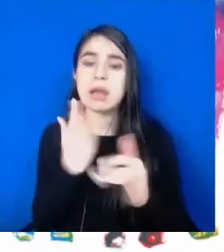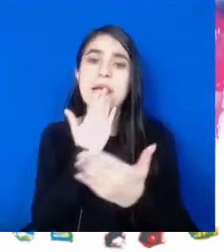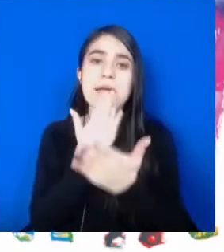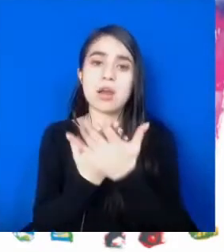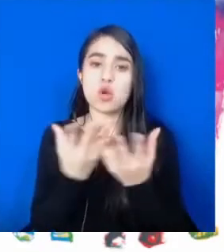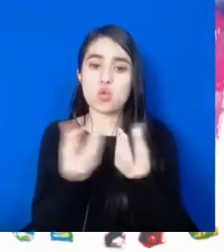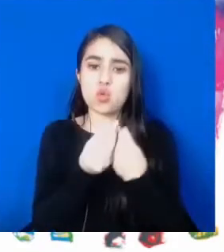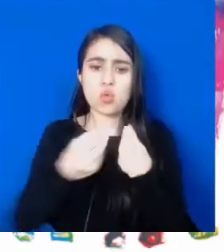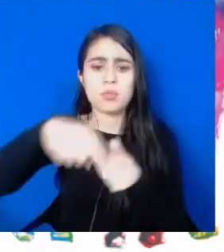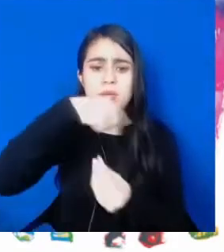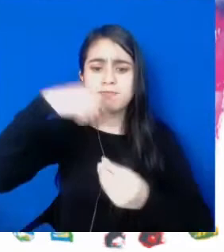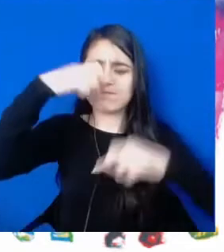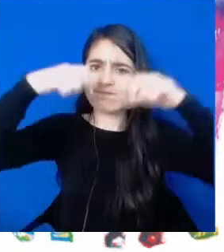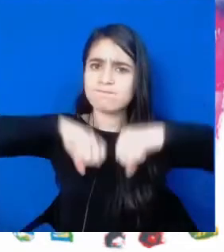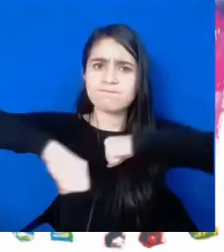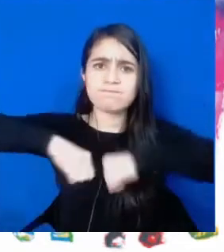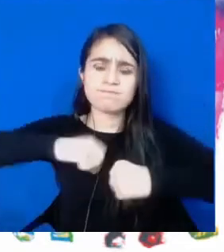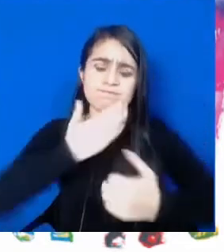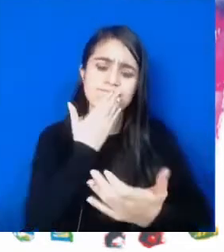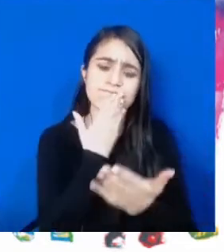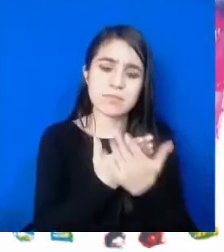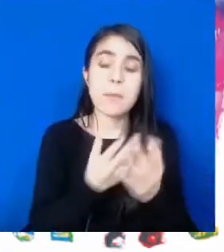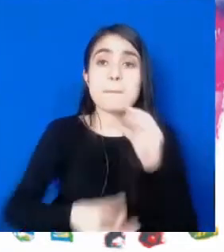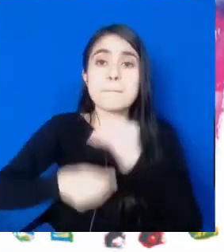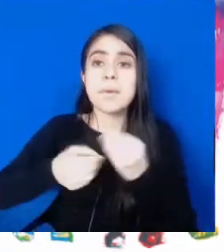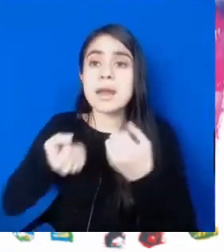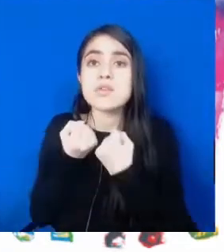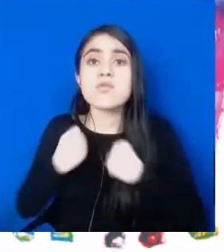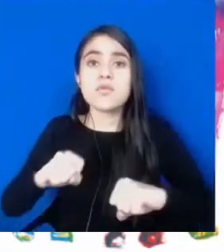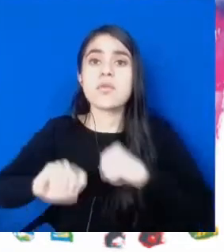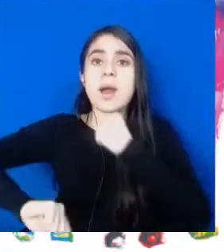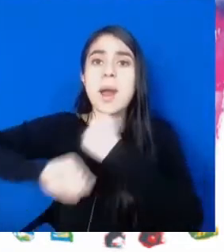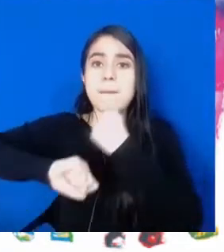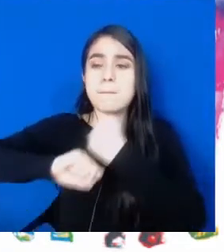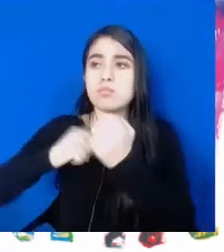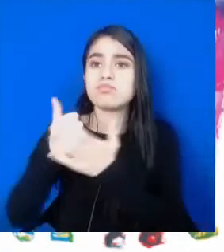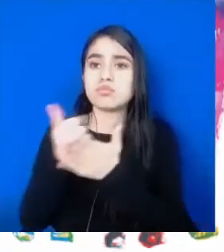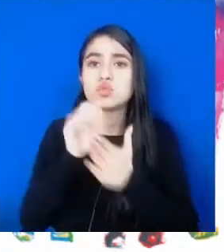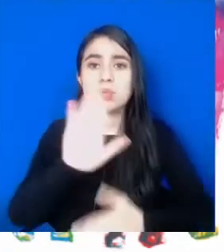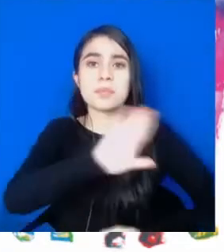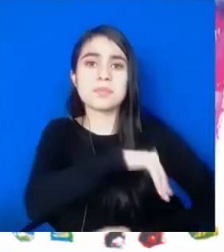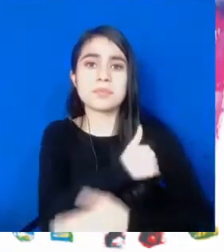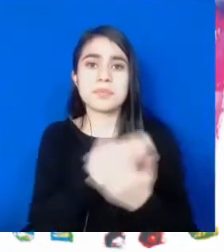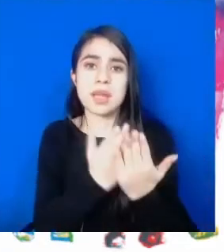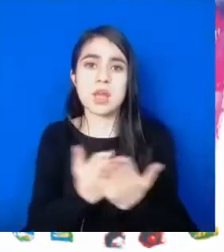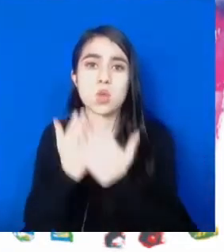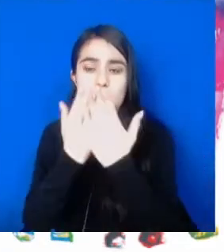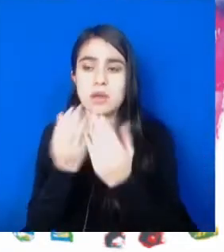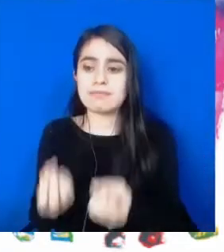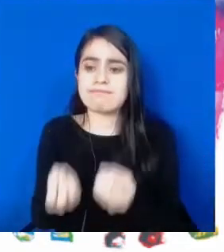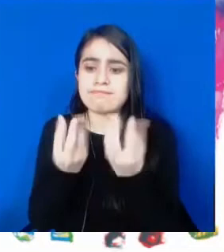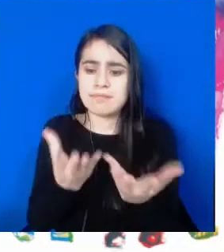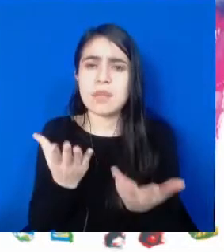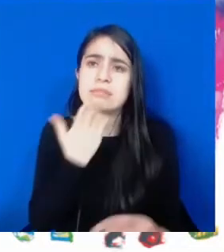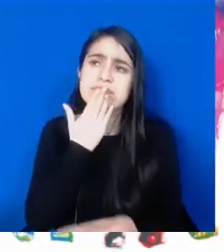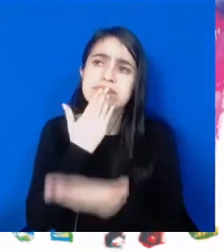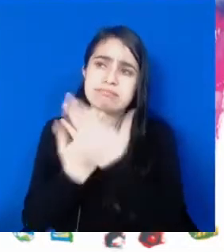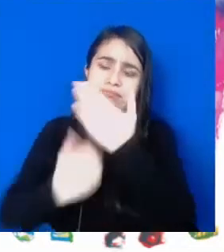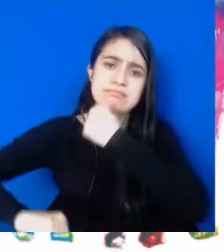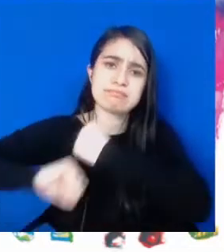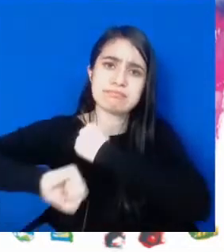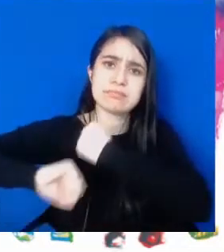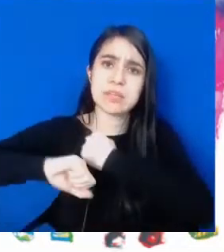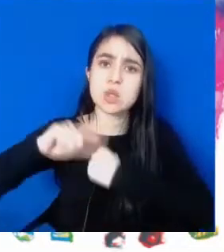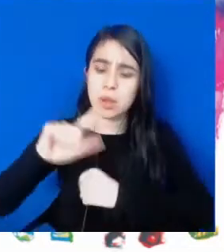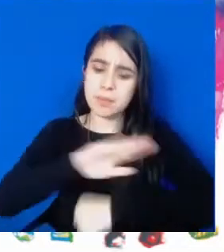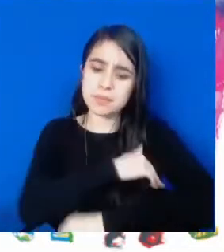hecho gracias al grupo de valor que tenemos, pero también gracias al esfuerzo y el apoyo incesante que el Ministerio de Educación nos ha hecho.